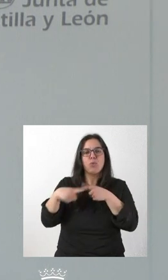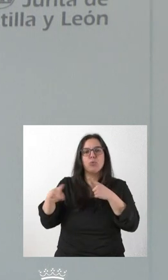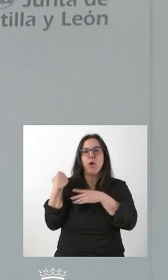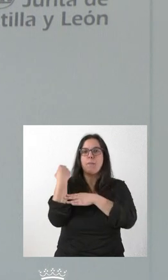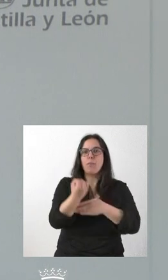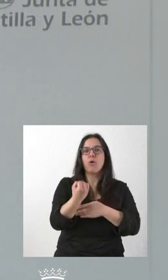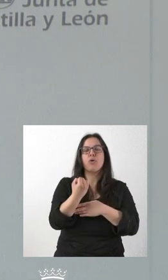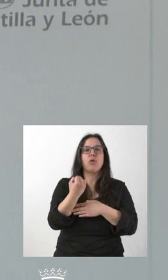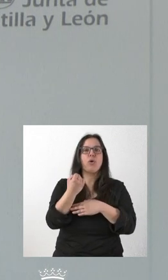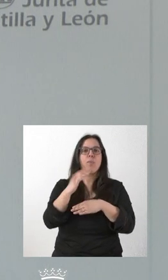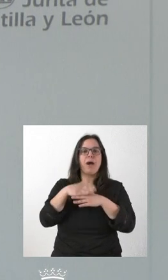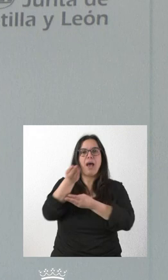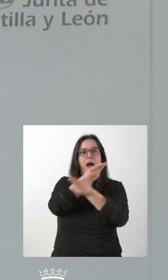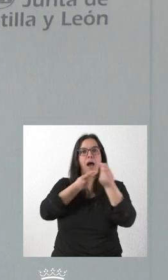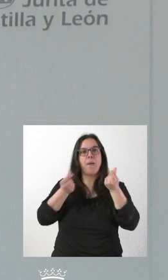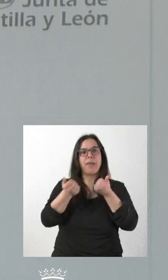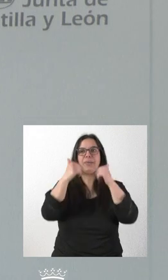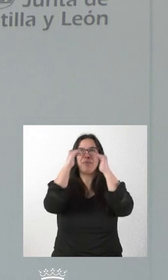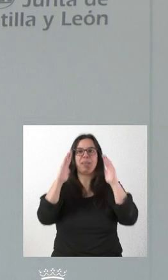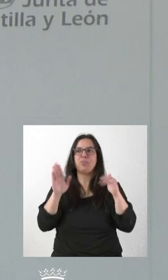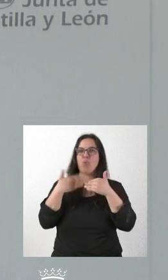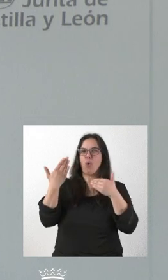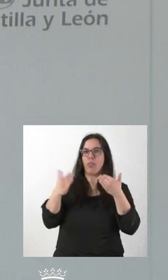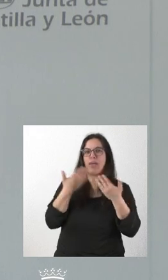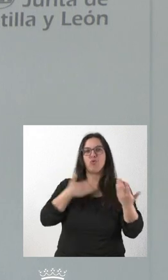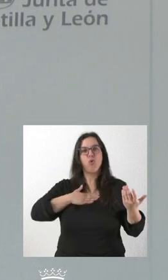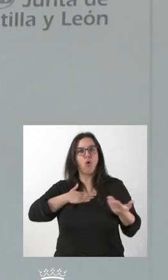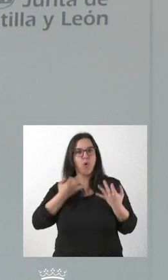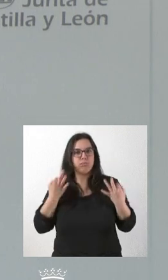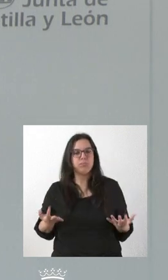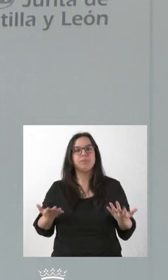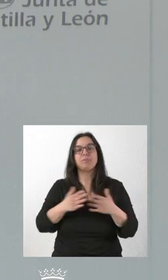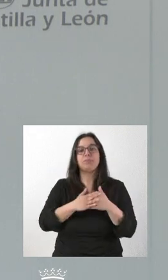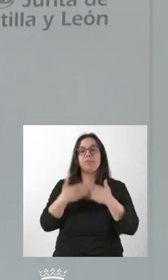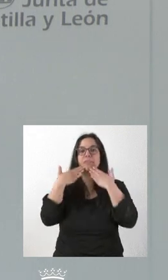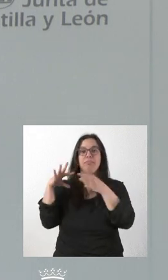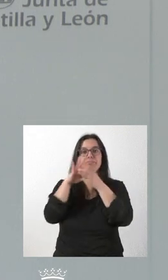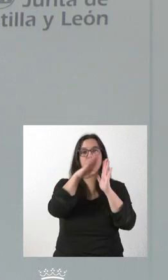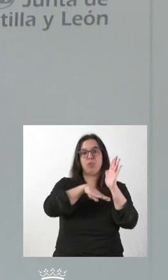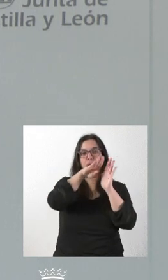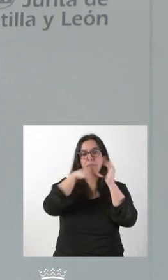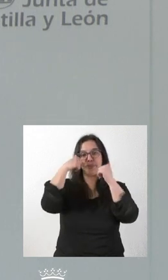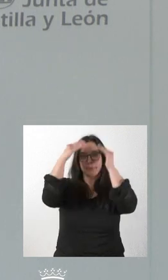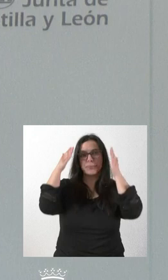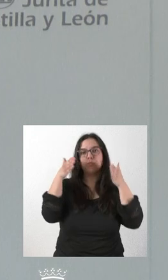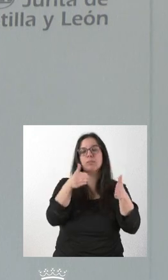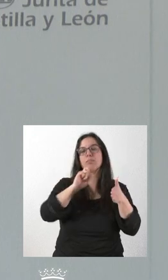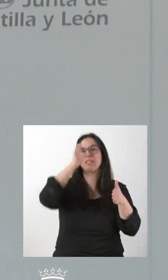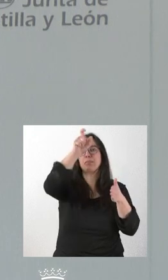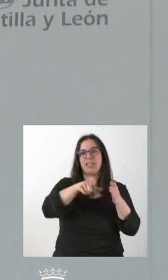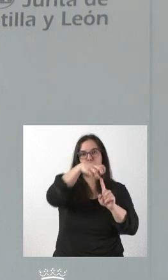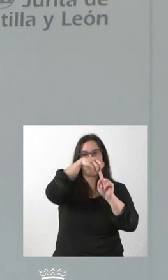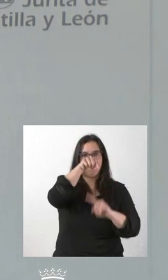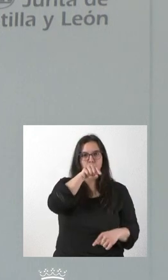apoyo para conseguir un ambiente hogareño moderno y cómodo, conforme a este programa que centra su atención fundamentalmente en la persona.